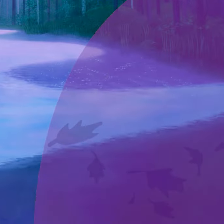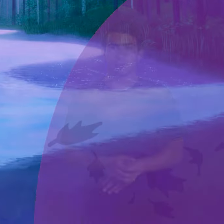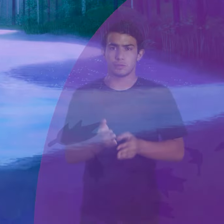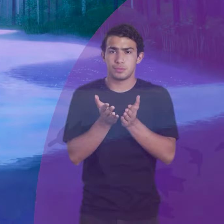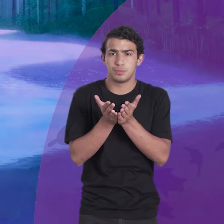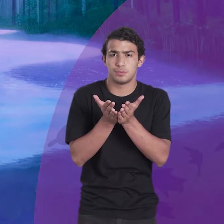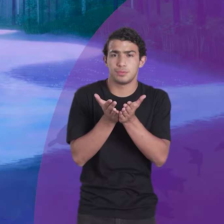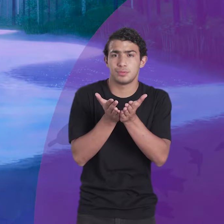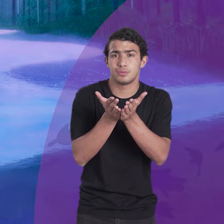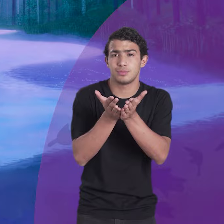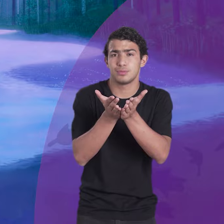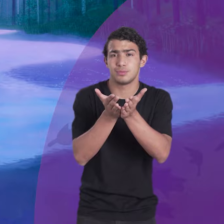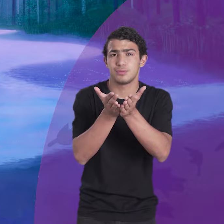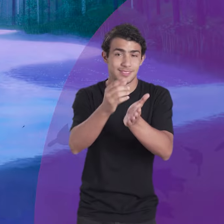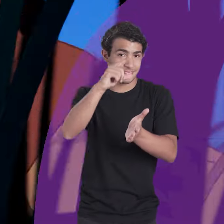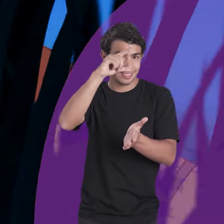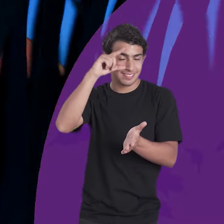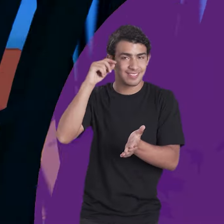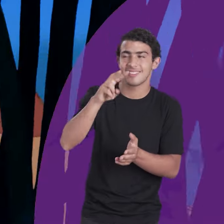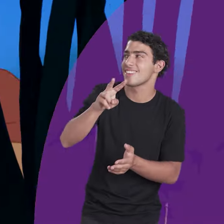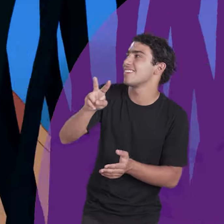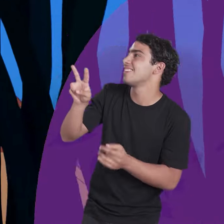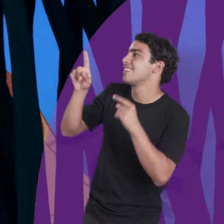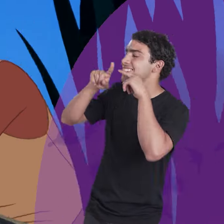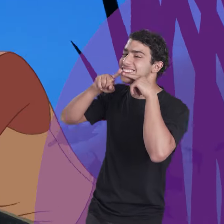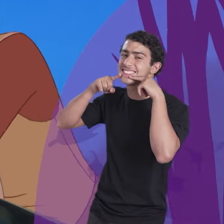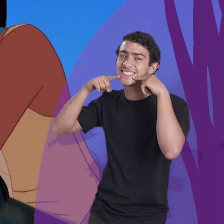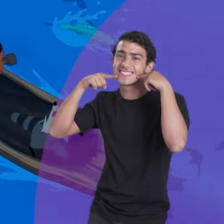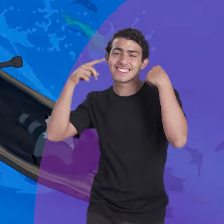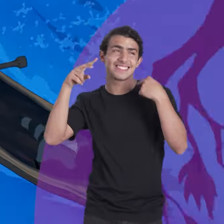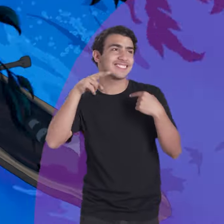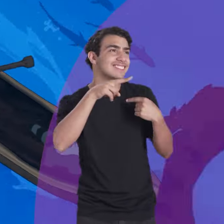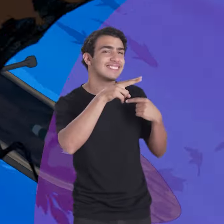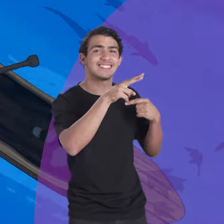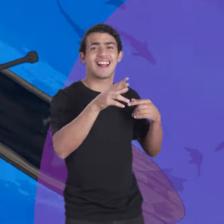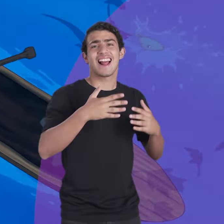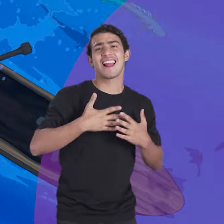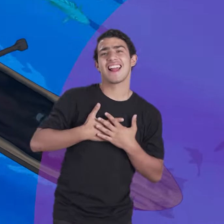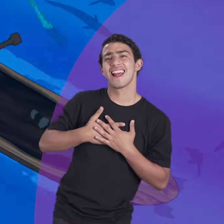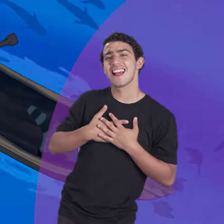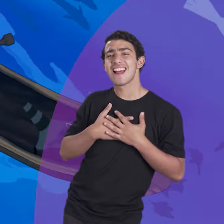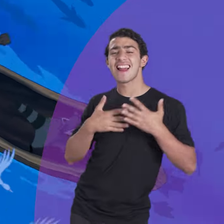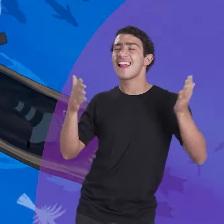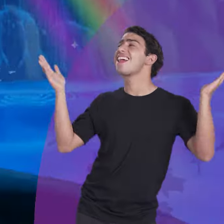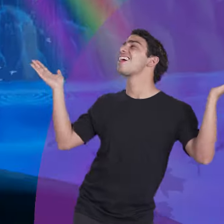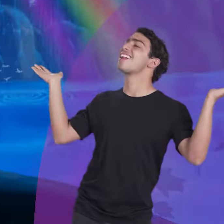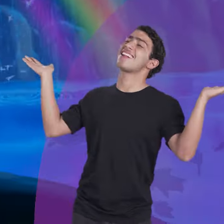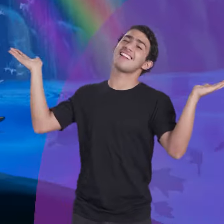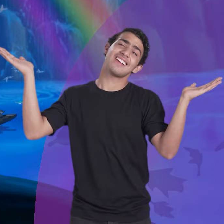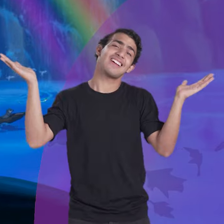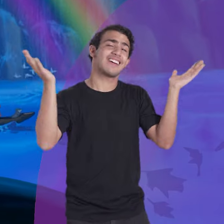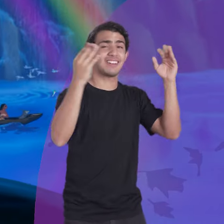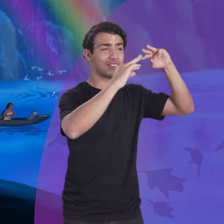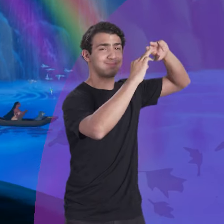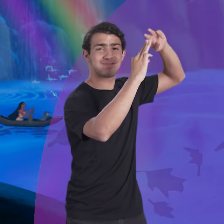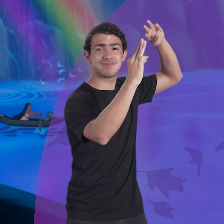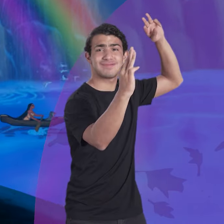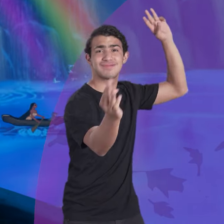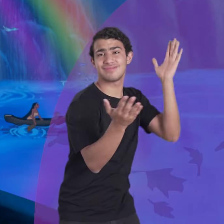cuál es. No sé por qué, más allá mi sueño está. ¿Qué será? Quiero saber.